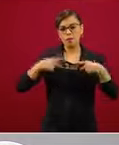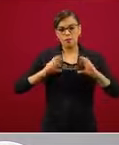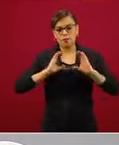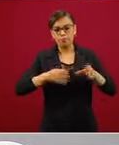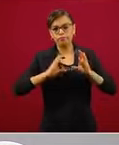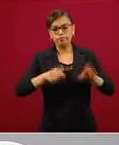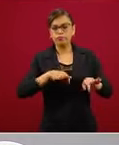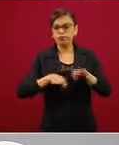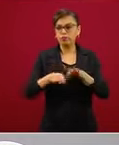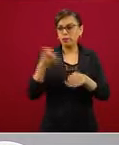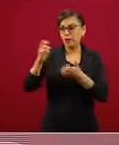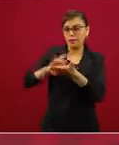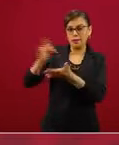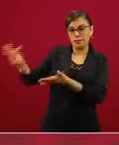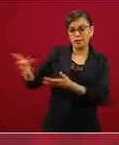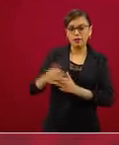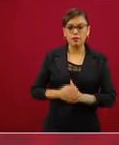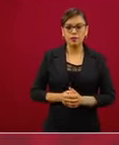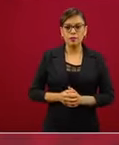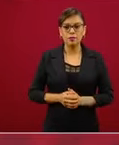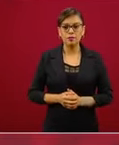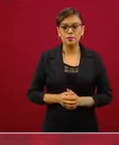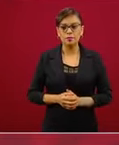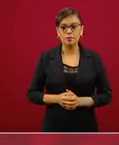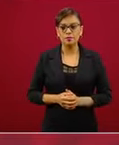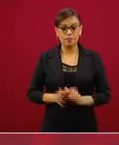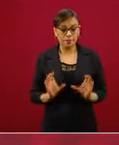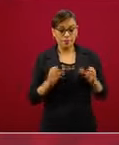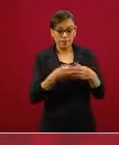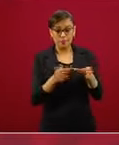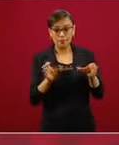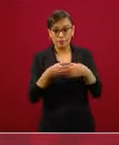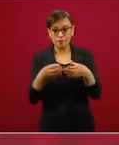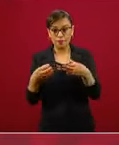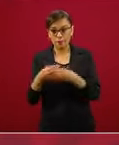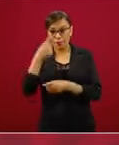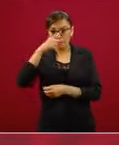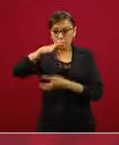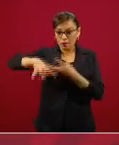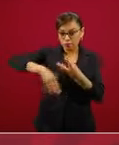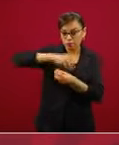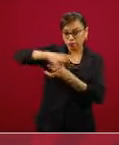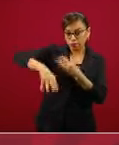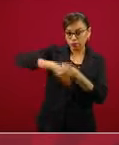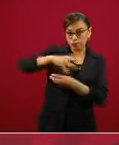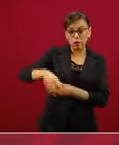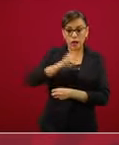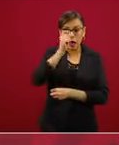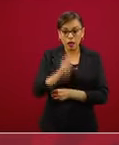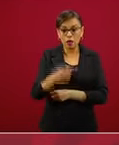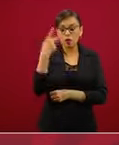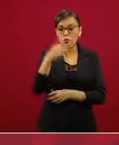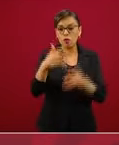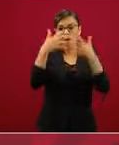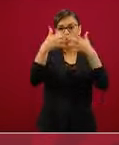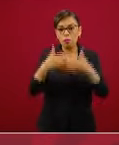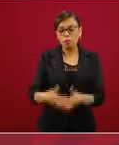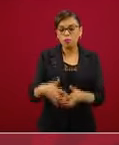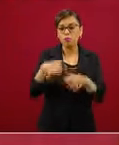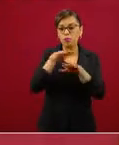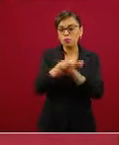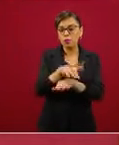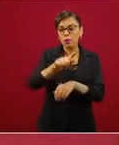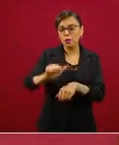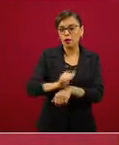como todo un gran sector de proveeduría a la industria automotriz. Yo quisiera